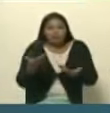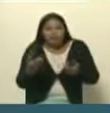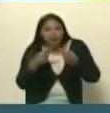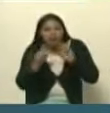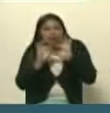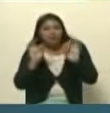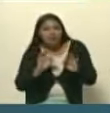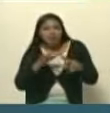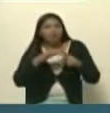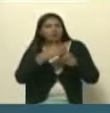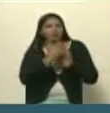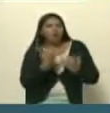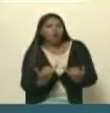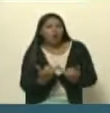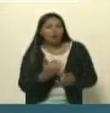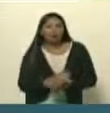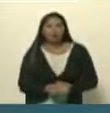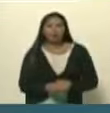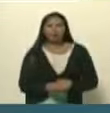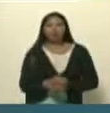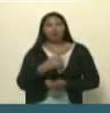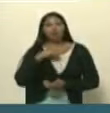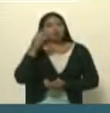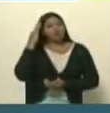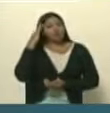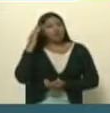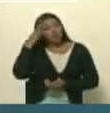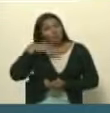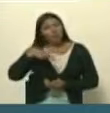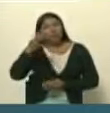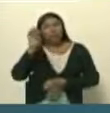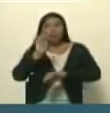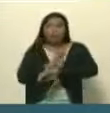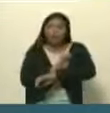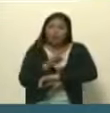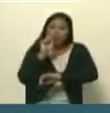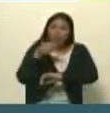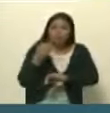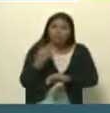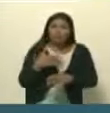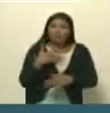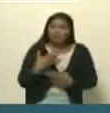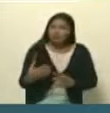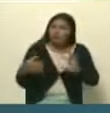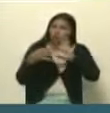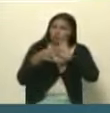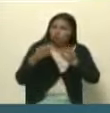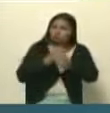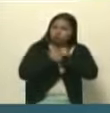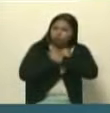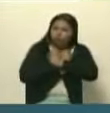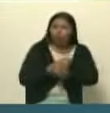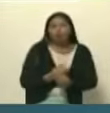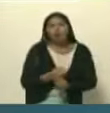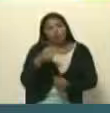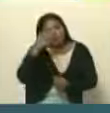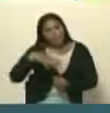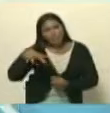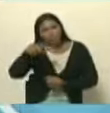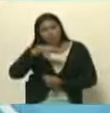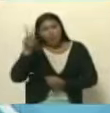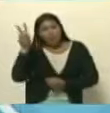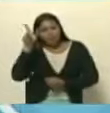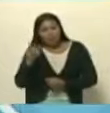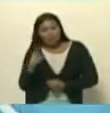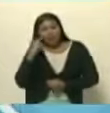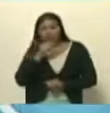sin embargo sabemos que el pueblo ecuatoriano tiene ese sentimiento de hermandad con el pueblo venezolano y nos